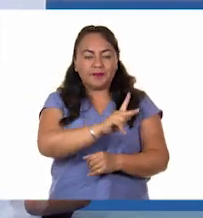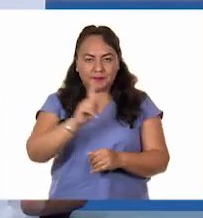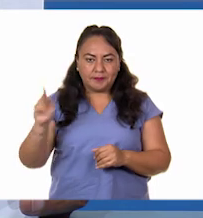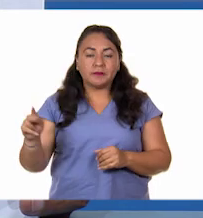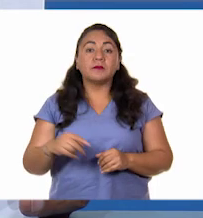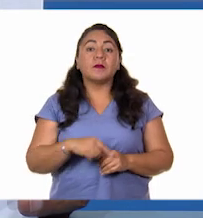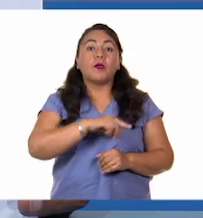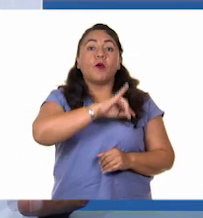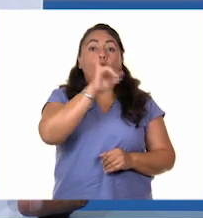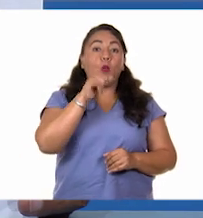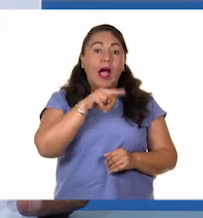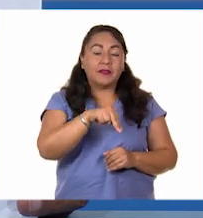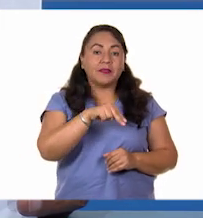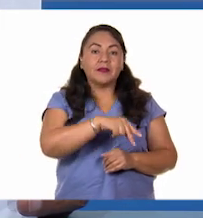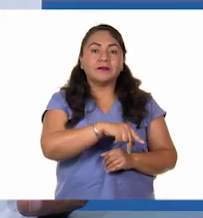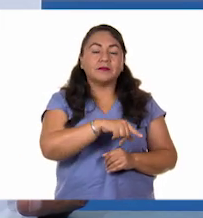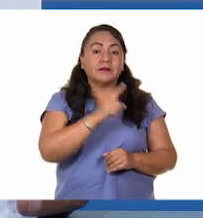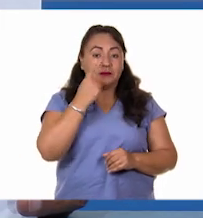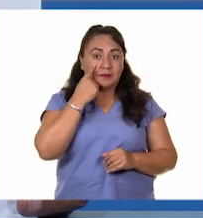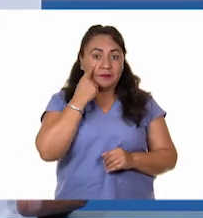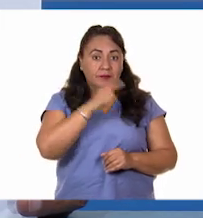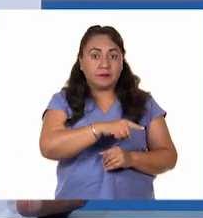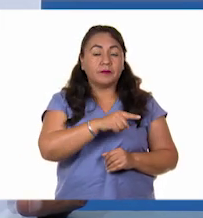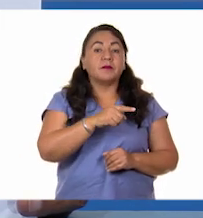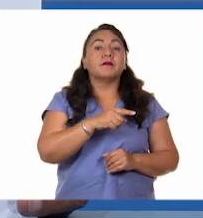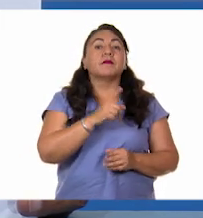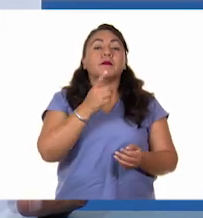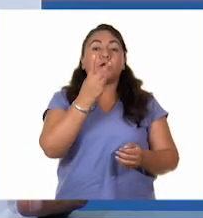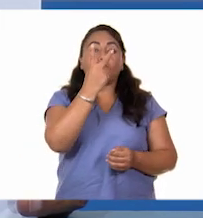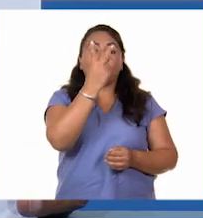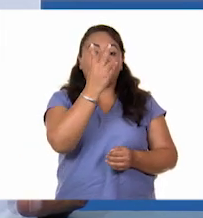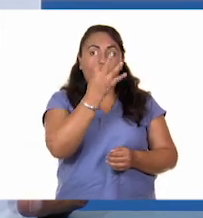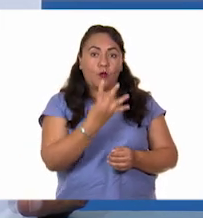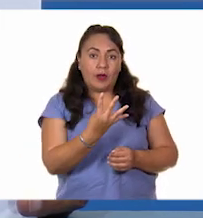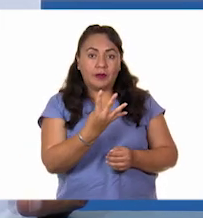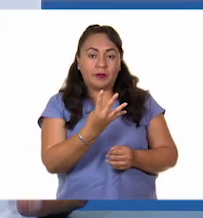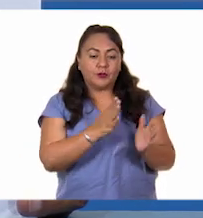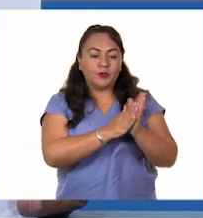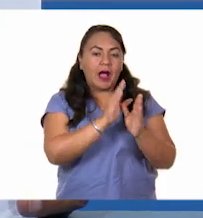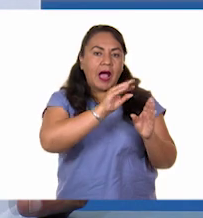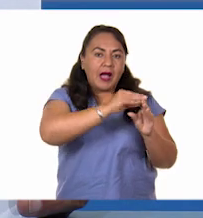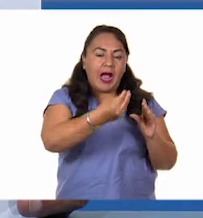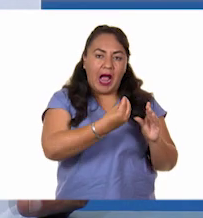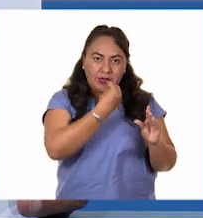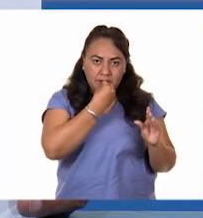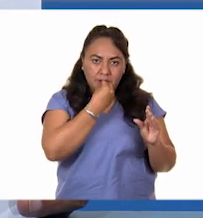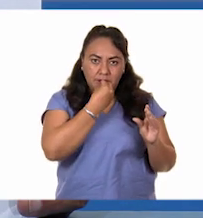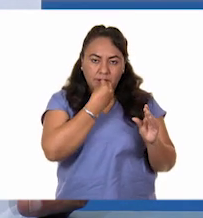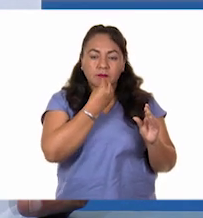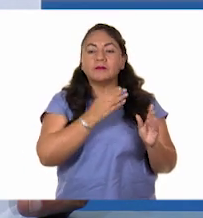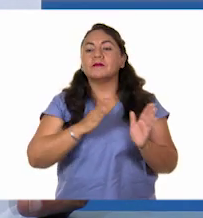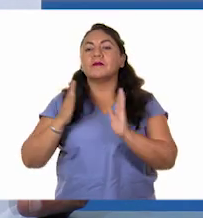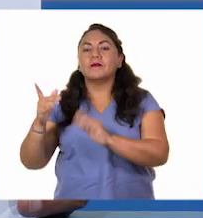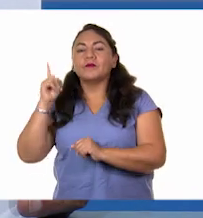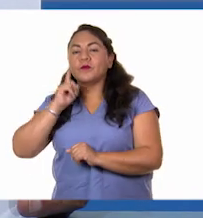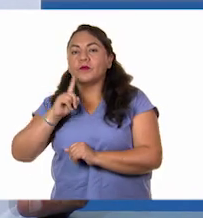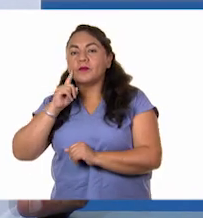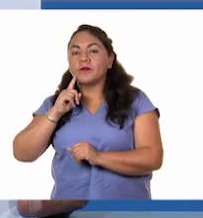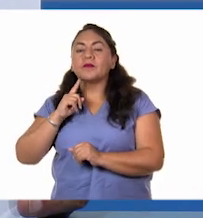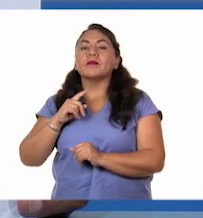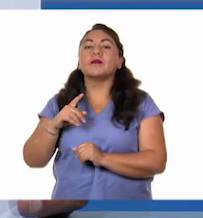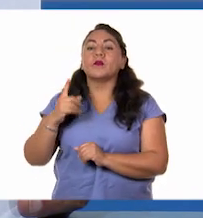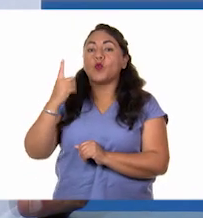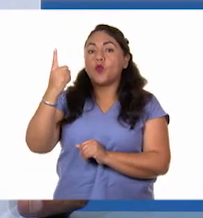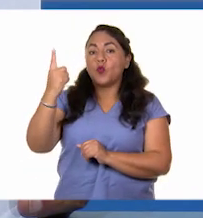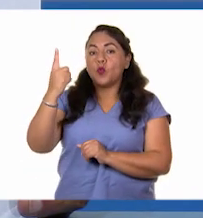Si Juan se ha comido, fíjense bien, dos cuartas partes del chocolate, Ibero ya se comió